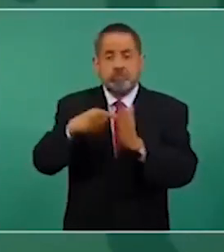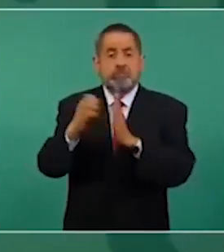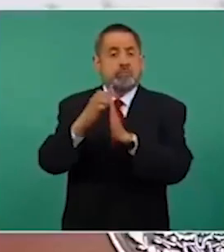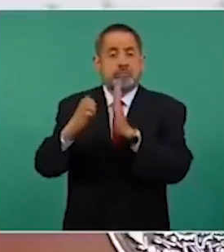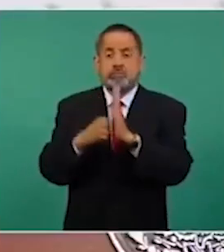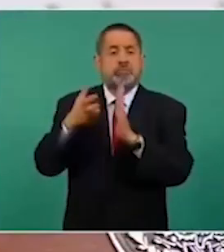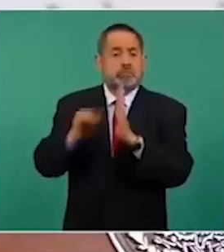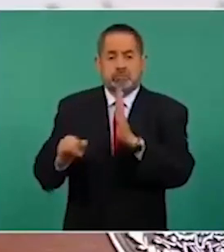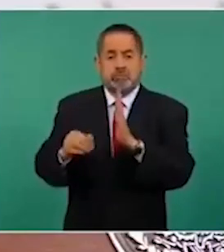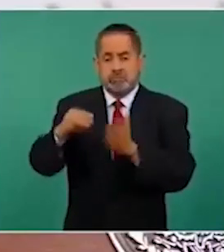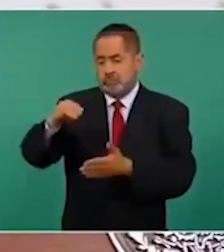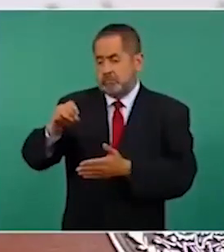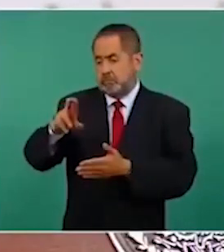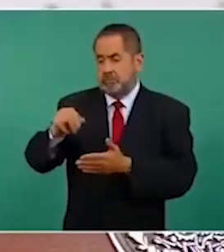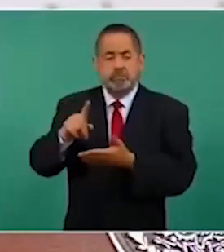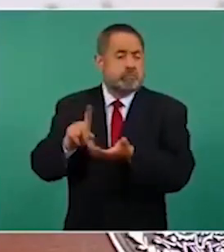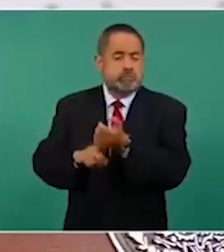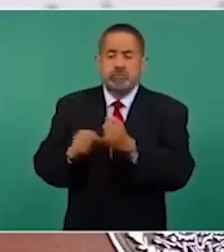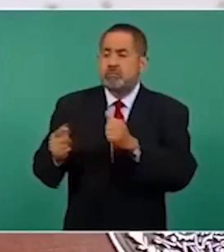de Morena.